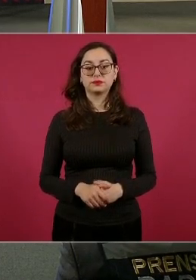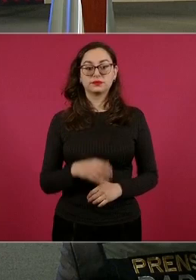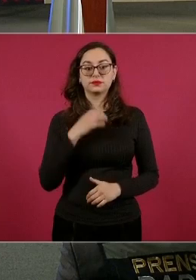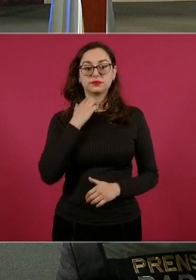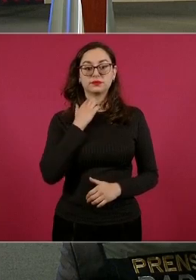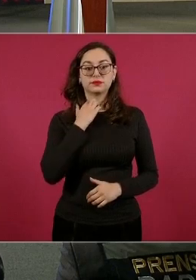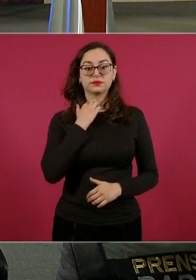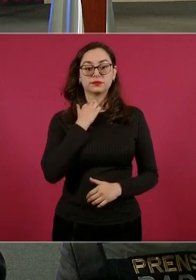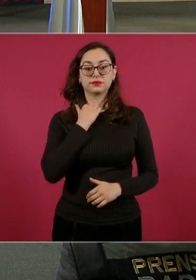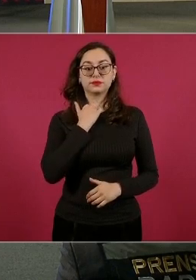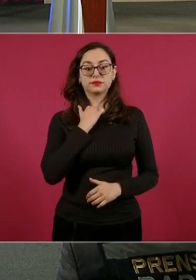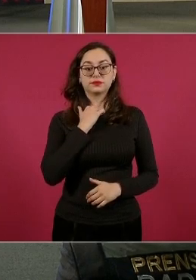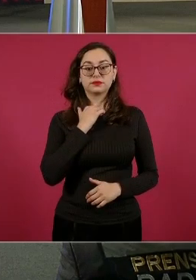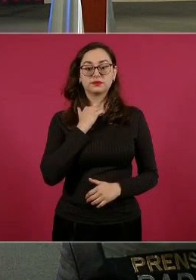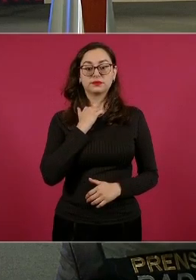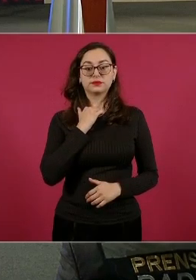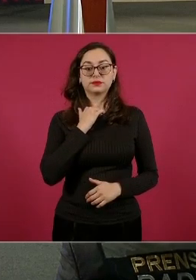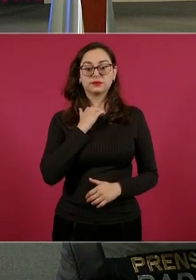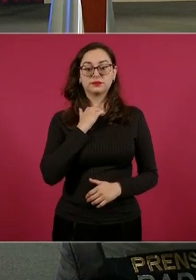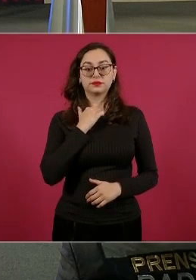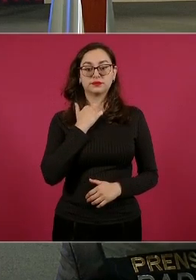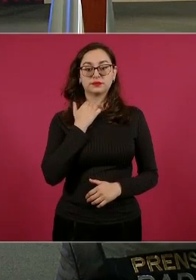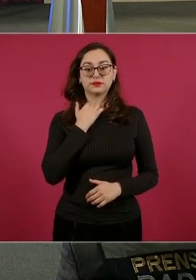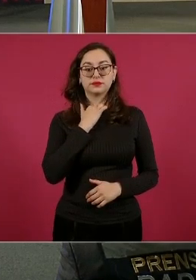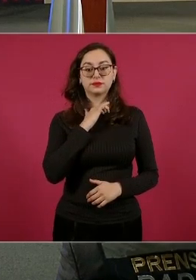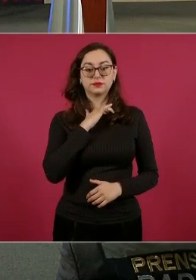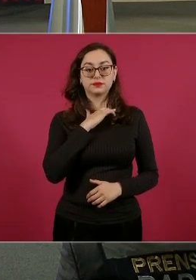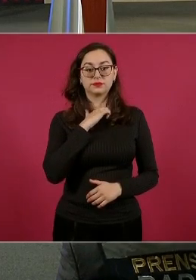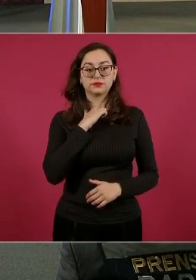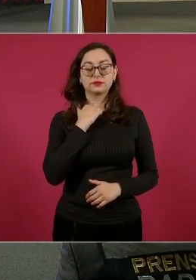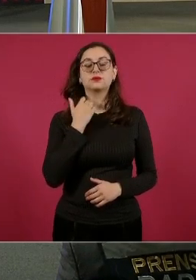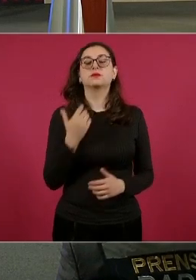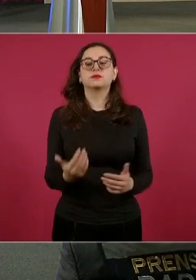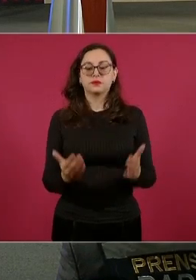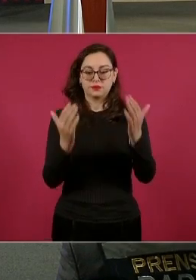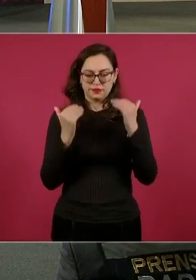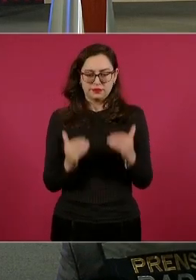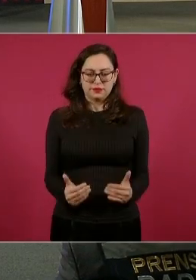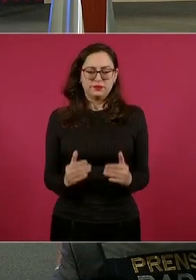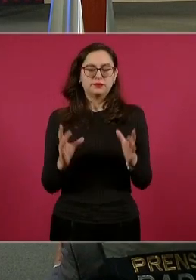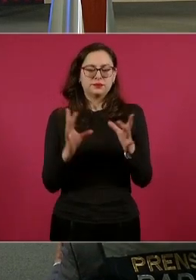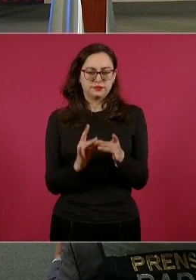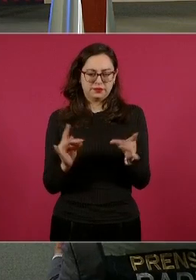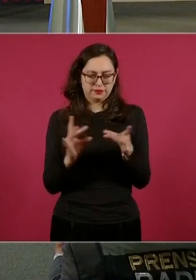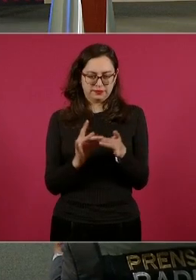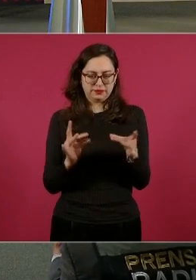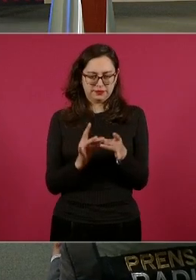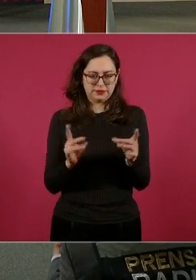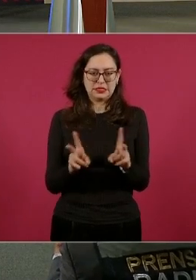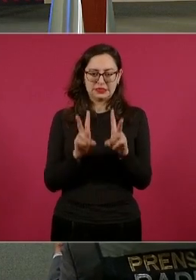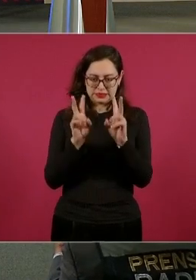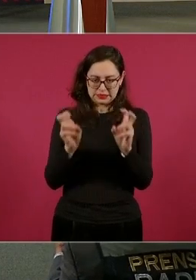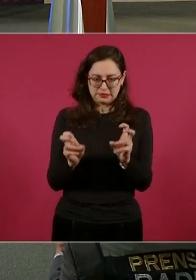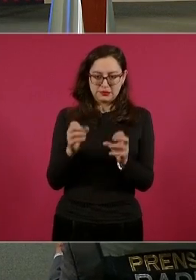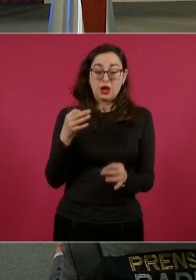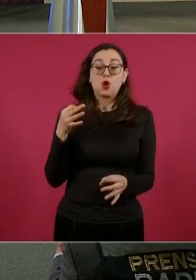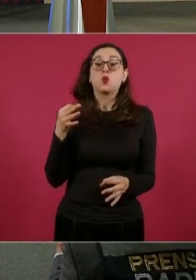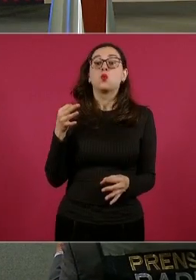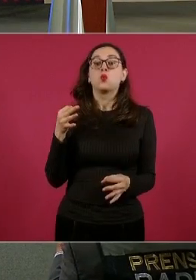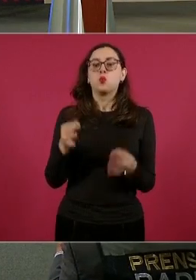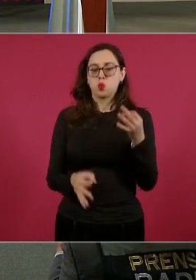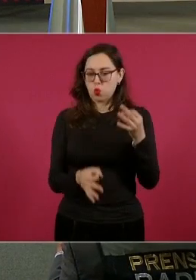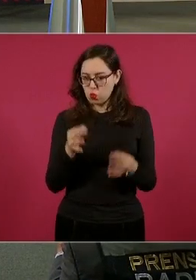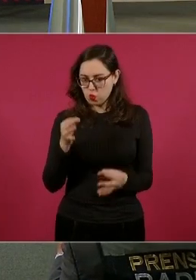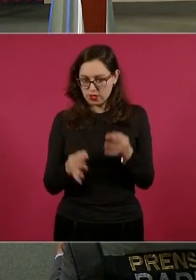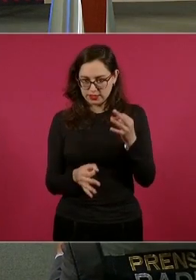A continuación me voy a permitir exponer el caso de los jueces que de alguna